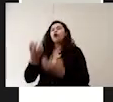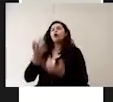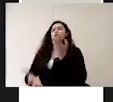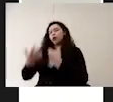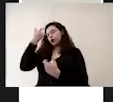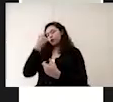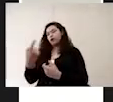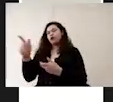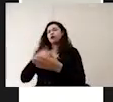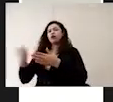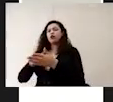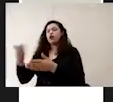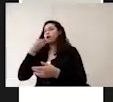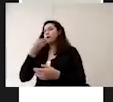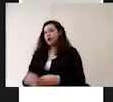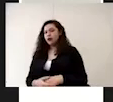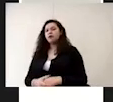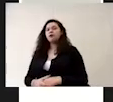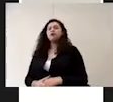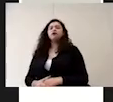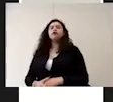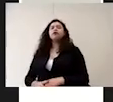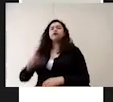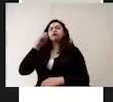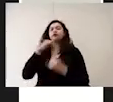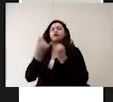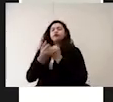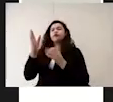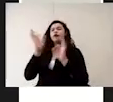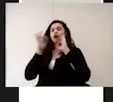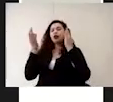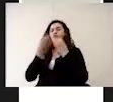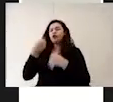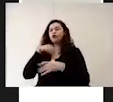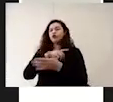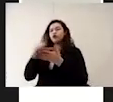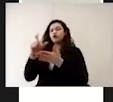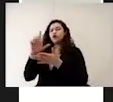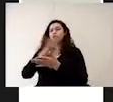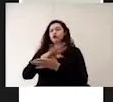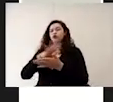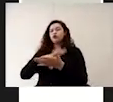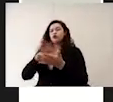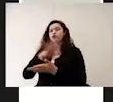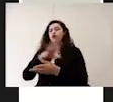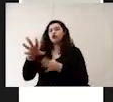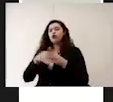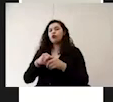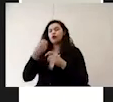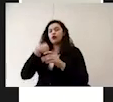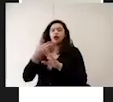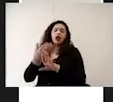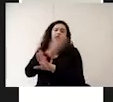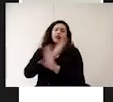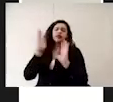se cocen completamente de la misma manera recalentar completamente la comida que previamente ya está